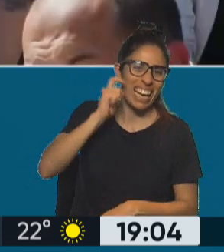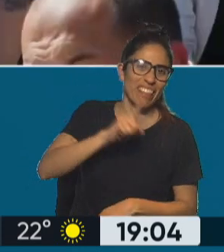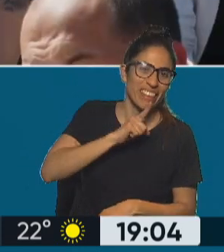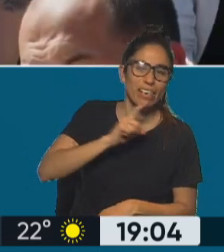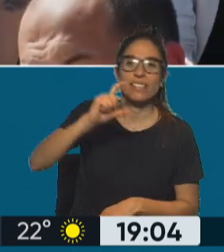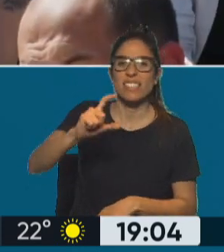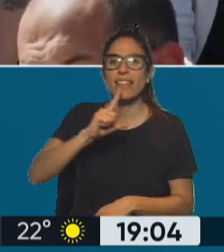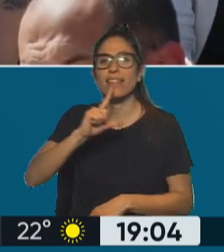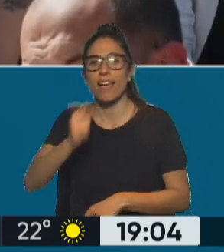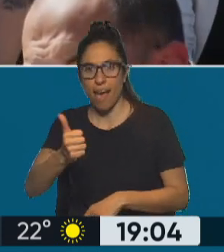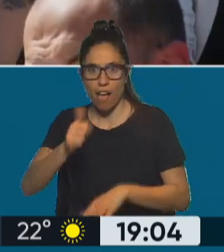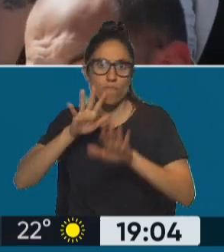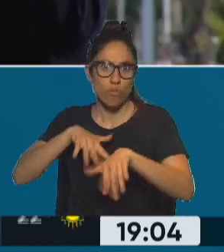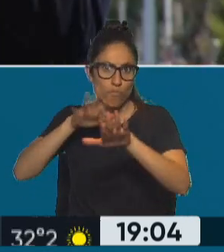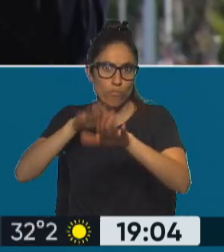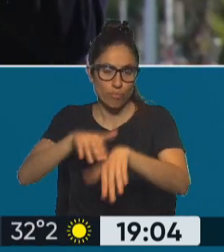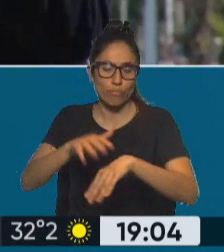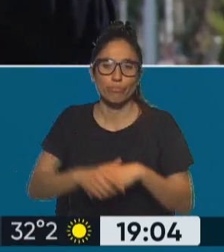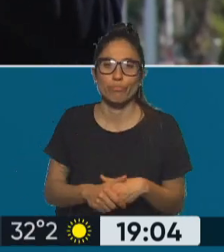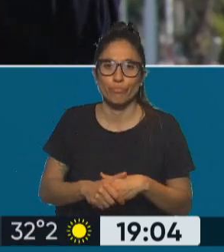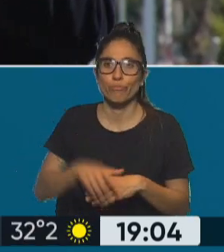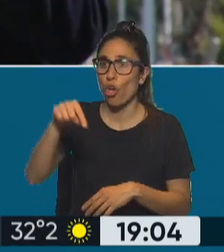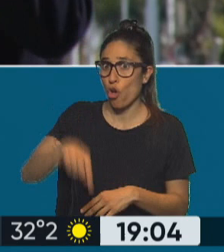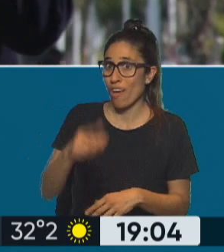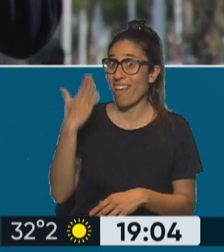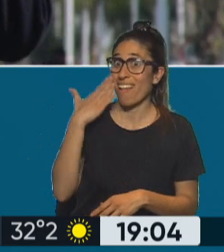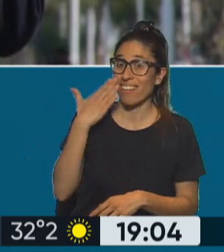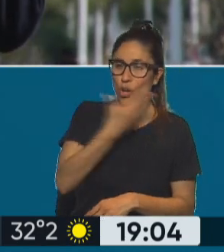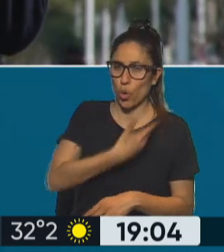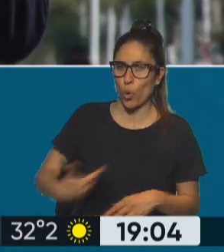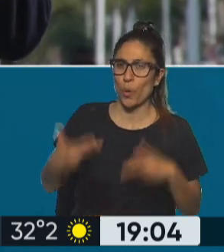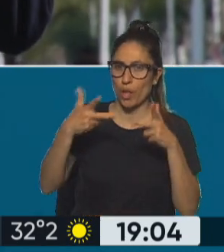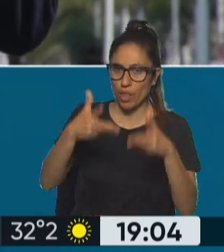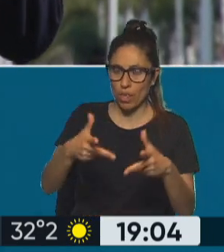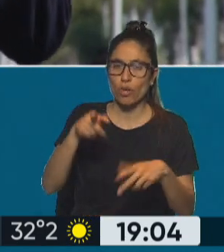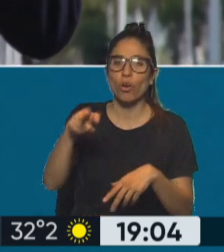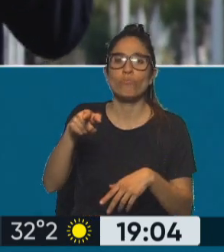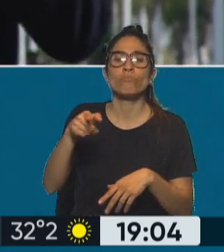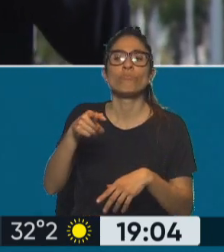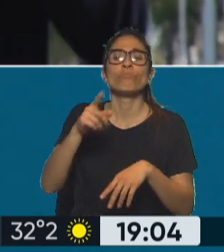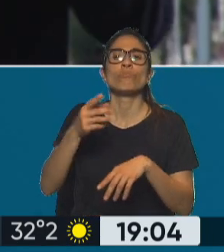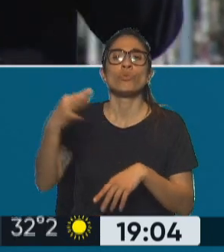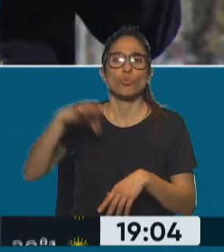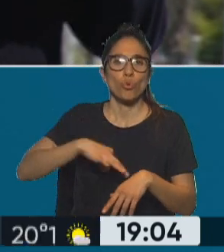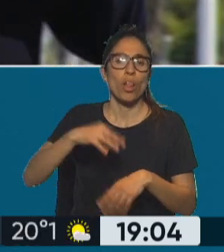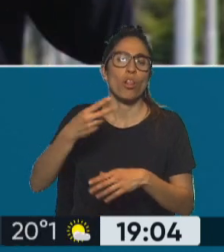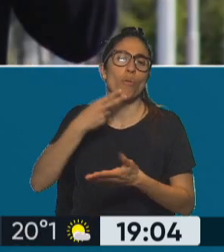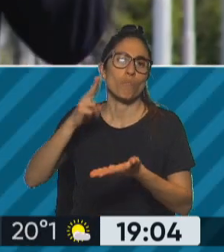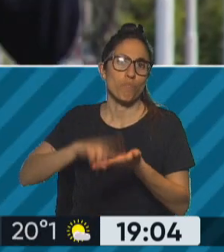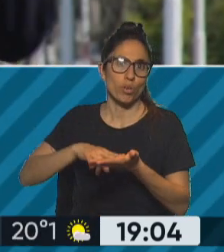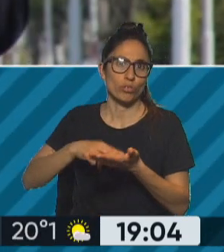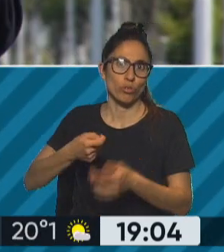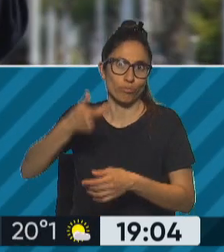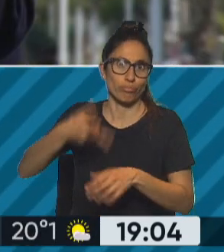se conoció esta tarde. Por otro lado, el gobierno dispuso la devolución de la retención de ganancias para la segunda cuota del aguinaldo.